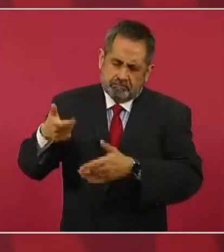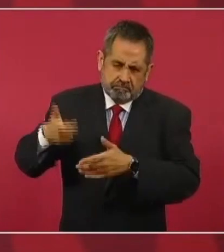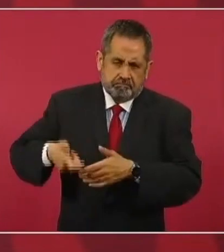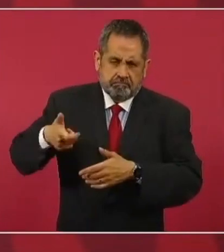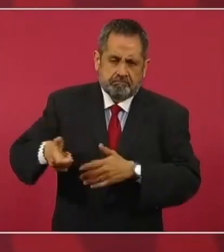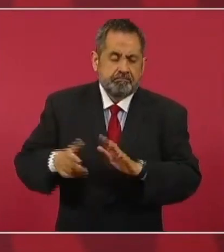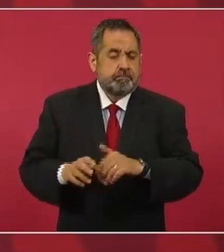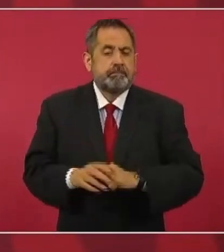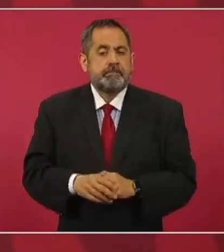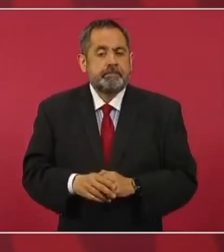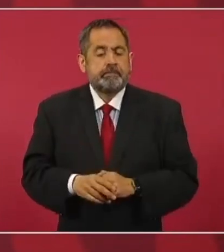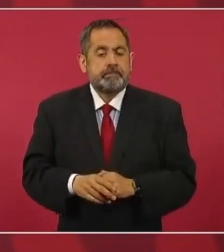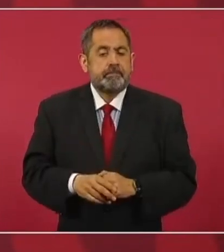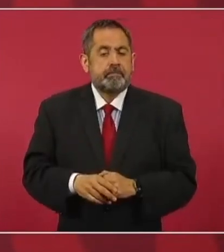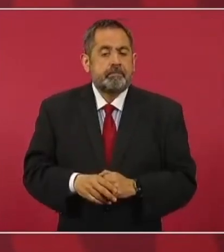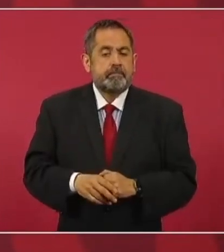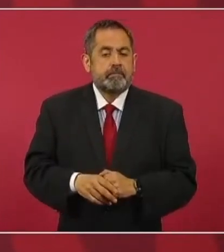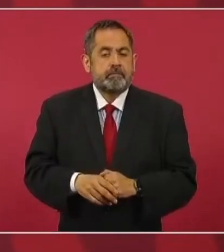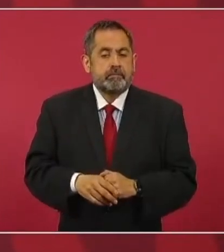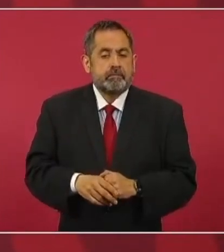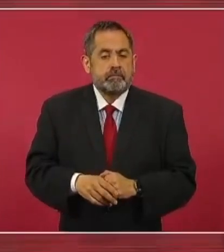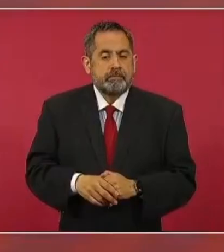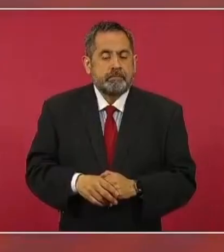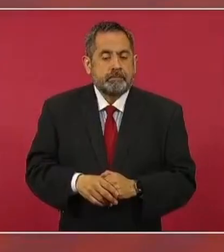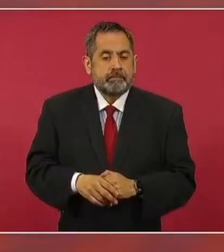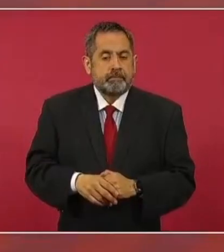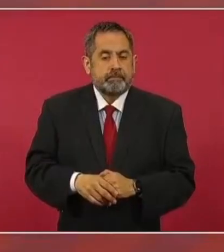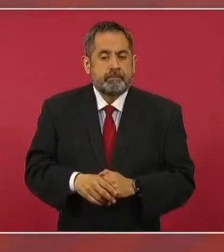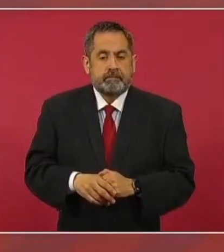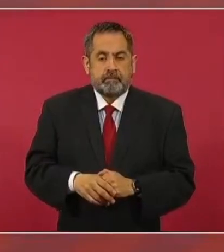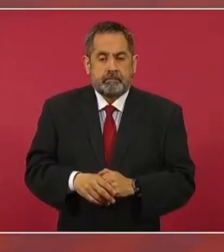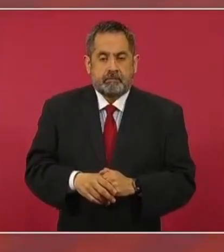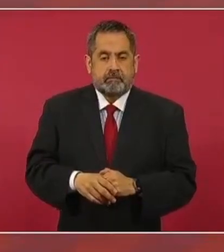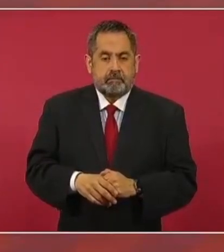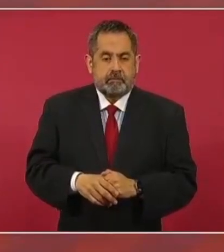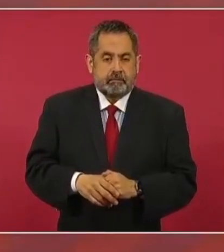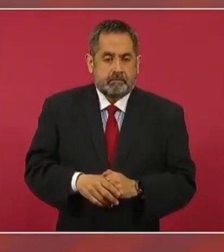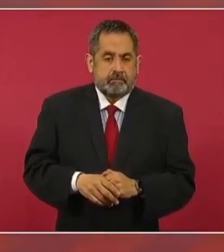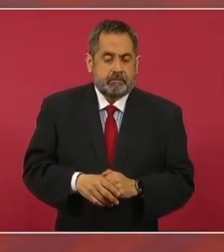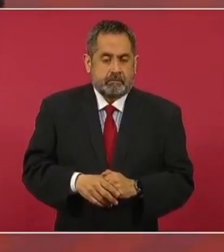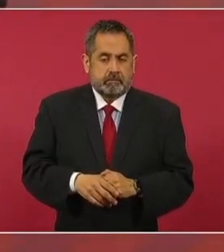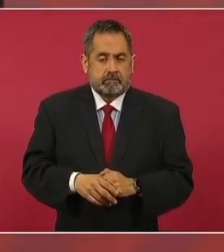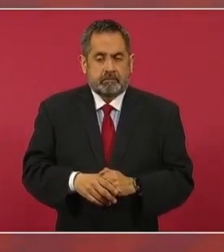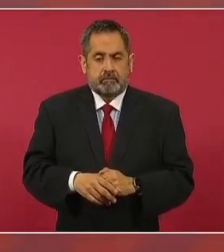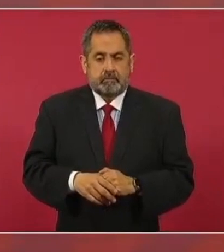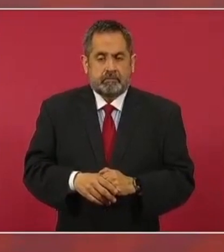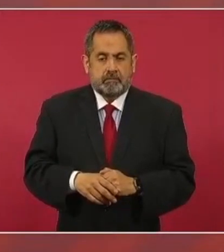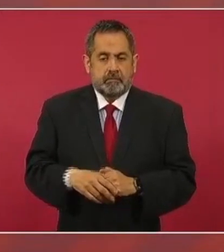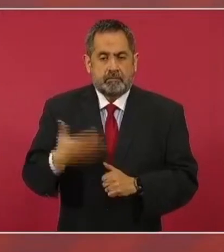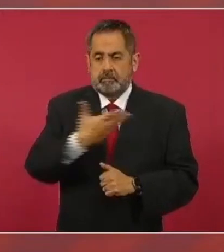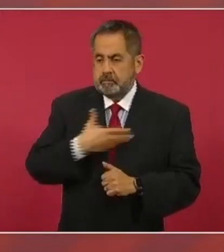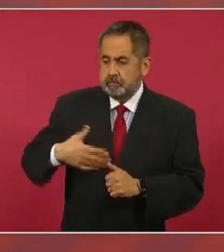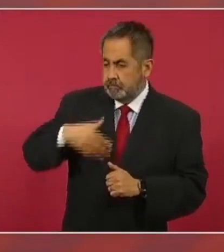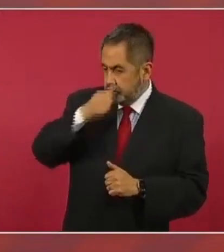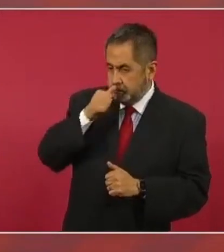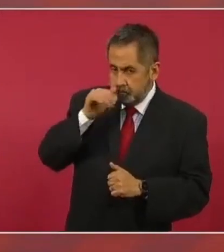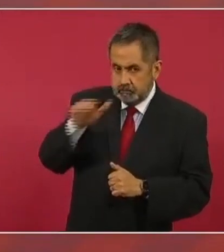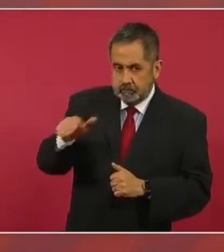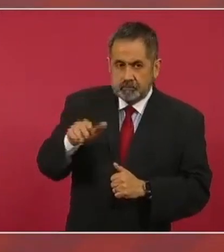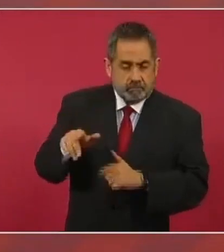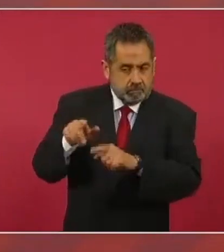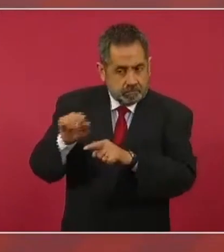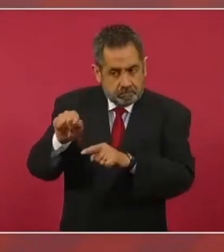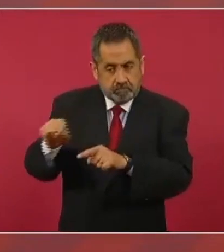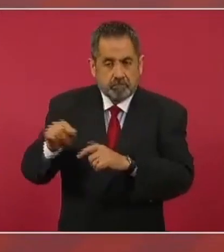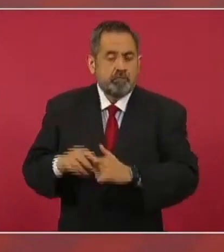al presidente Juárez, queremos